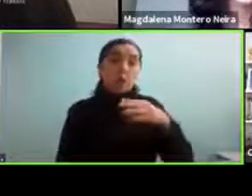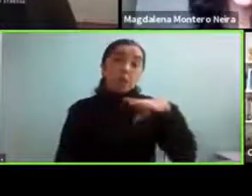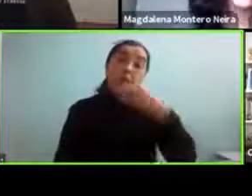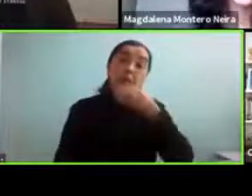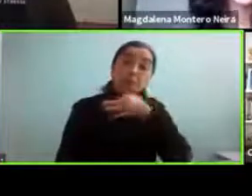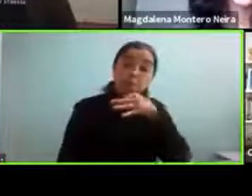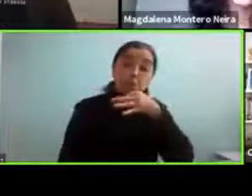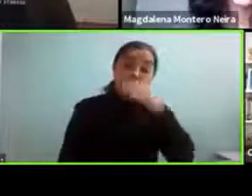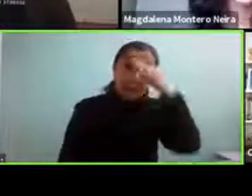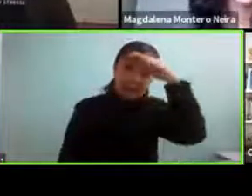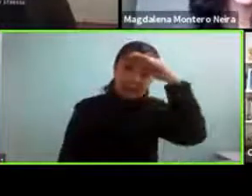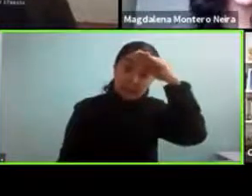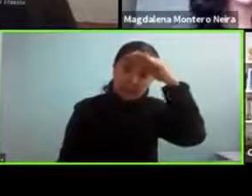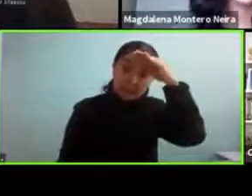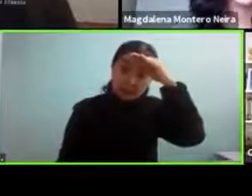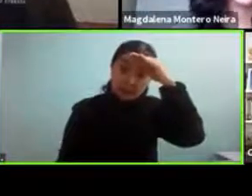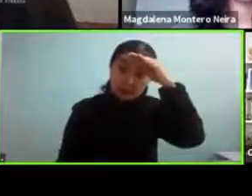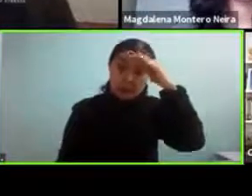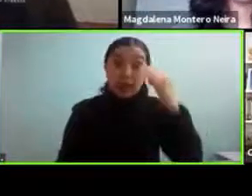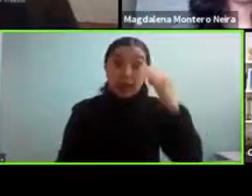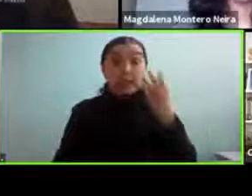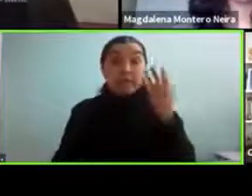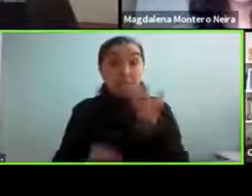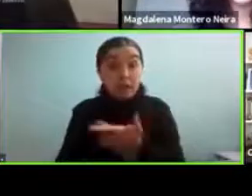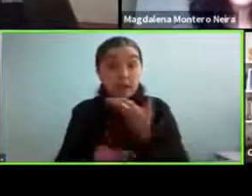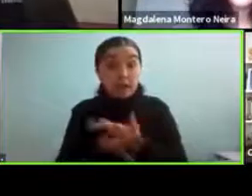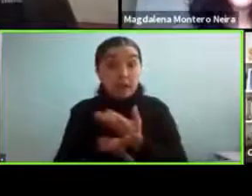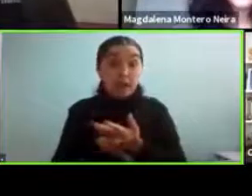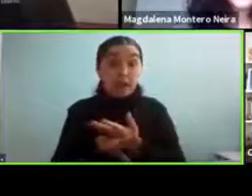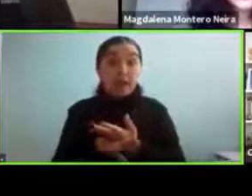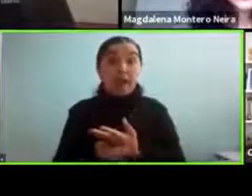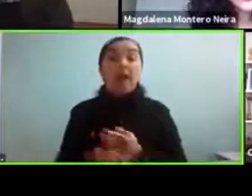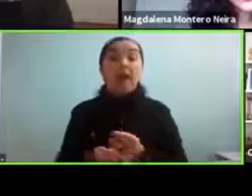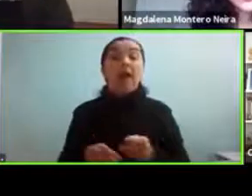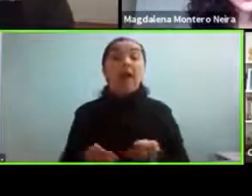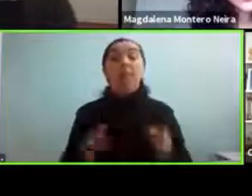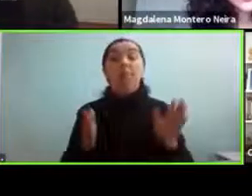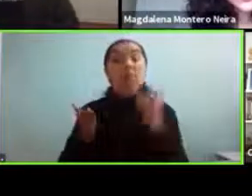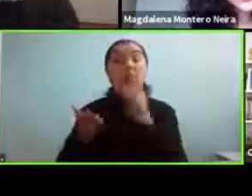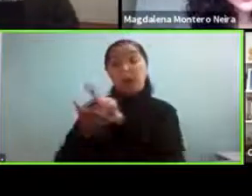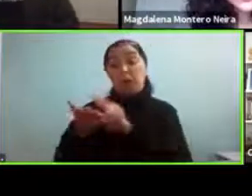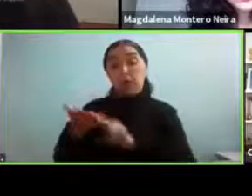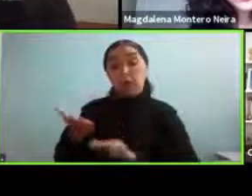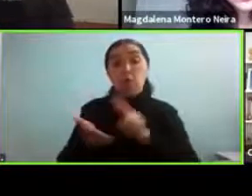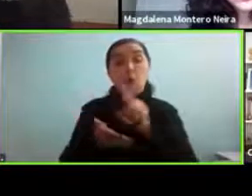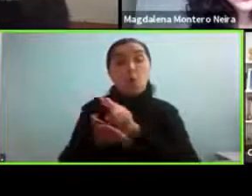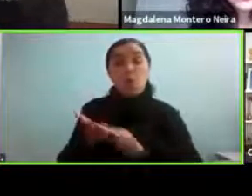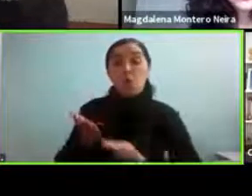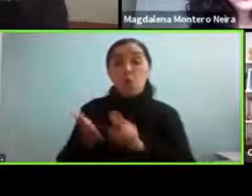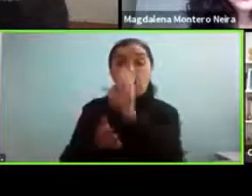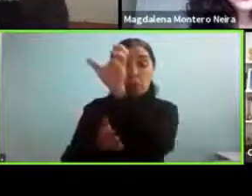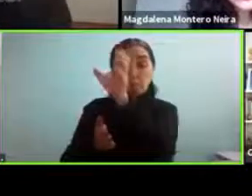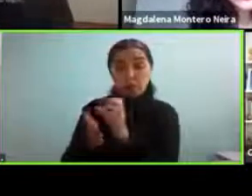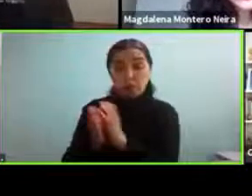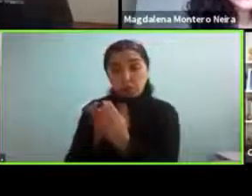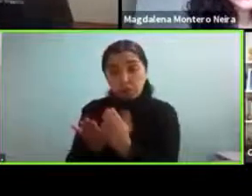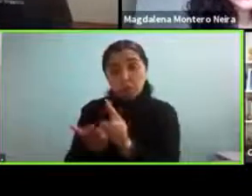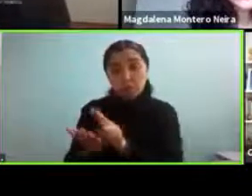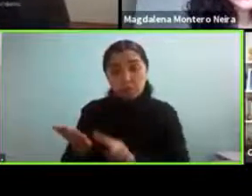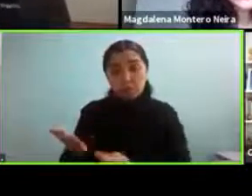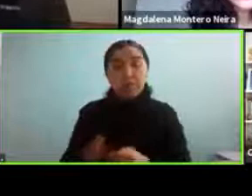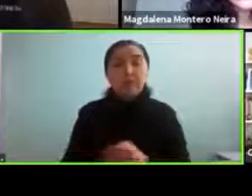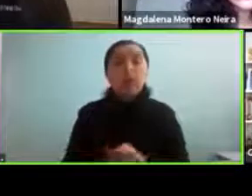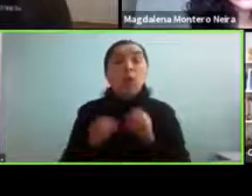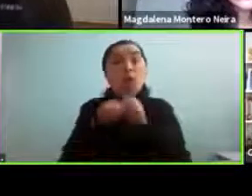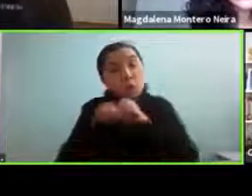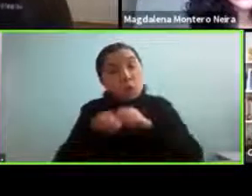muchos reportes de ese estilo tanto en lo que es la bibliografía como en lo que es las redes